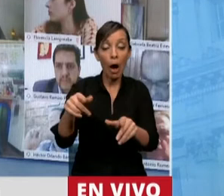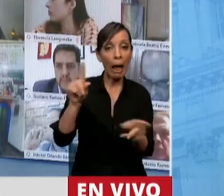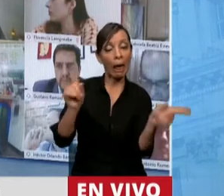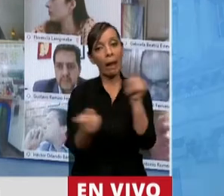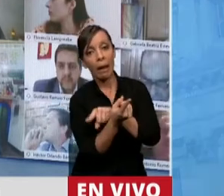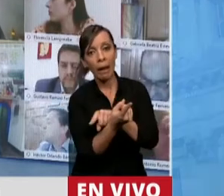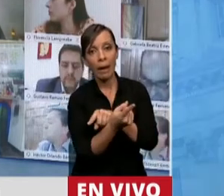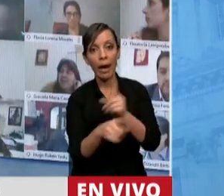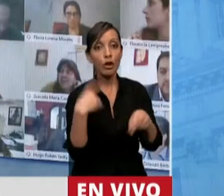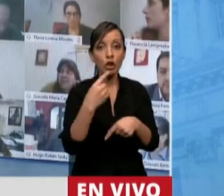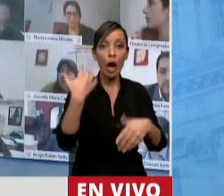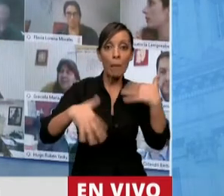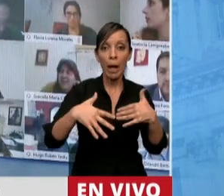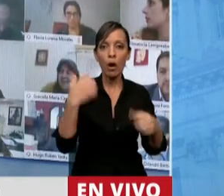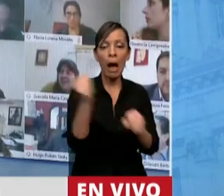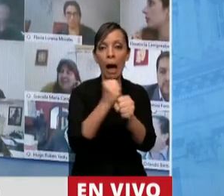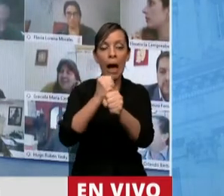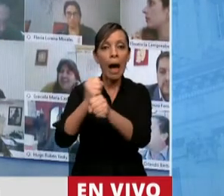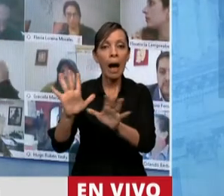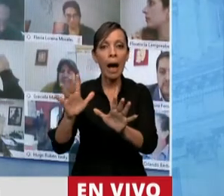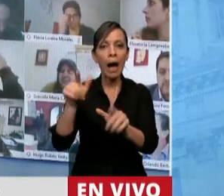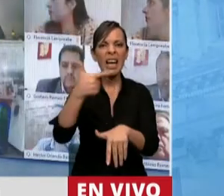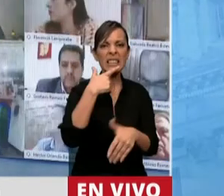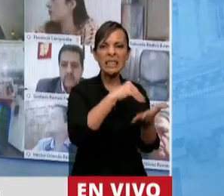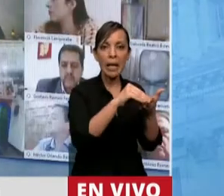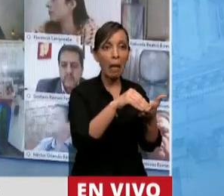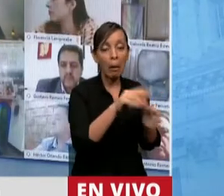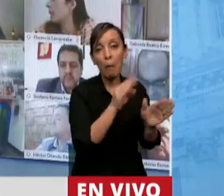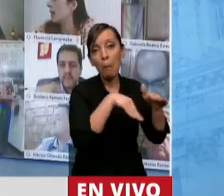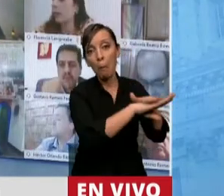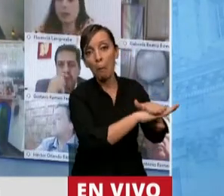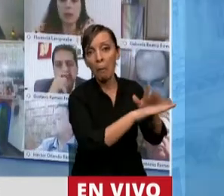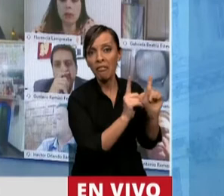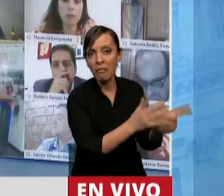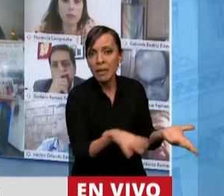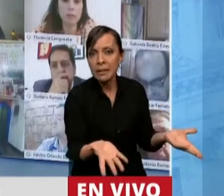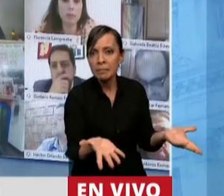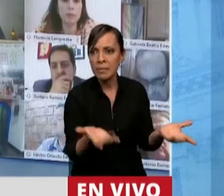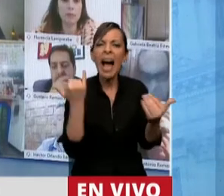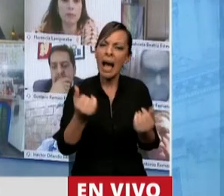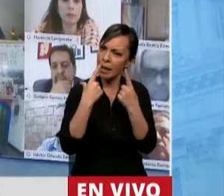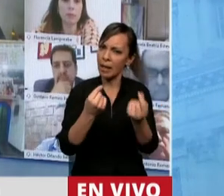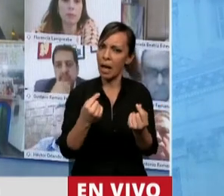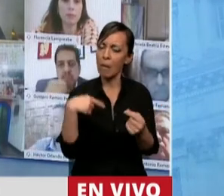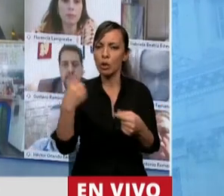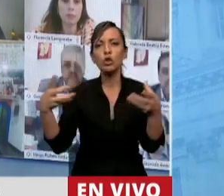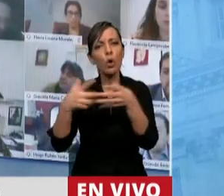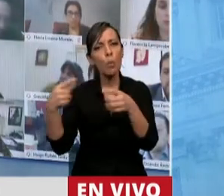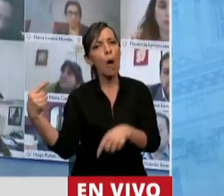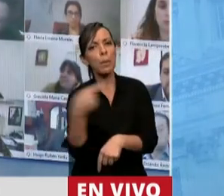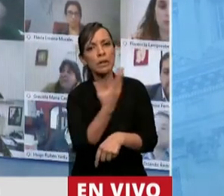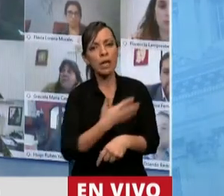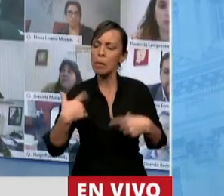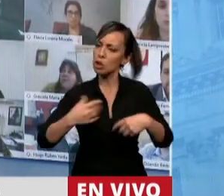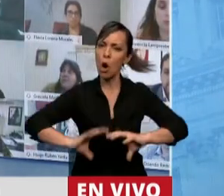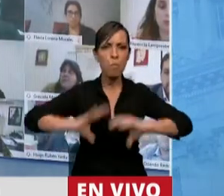nosotros, por el apuro, la aprobamos y en el Senado ni siquiera se está tratando. Tenemos reclamos que hacer, somos la oposición. Por eso me